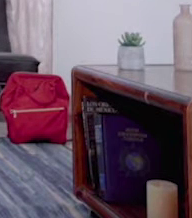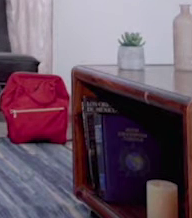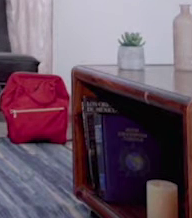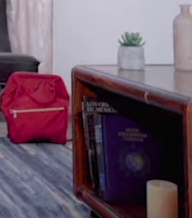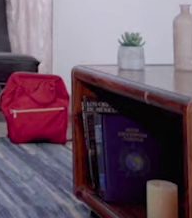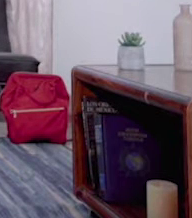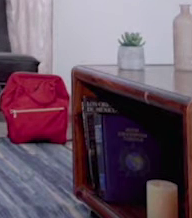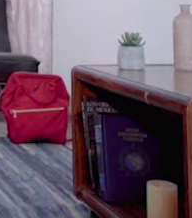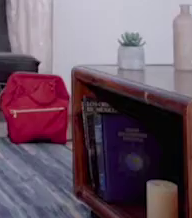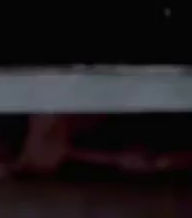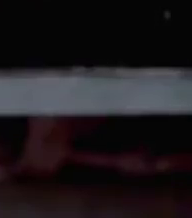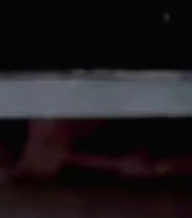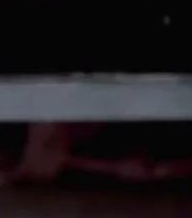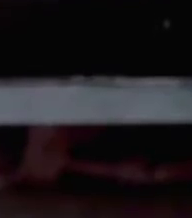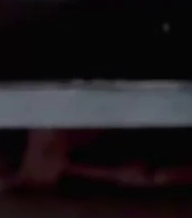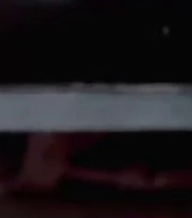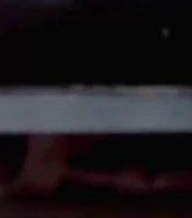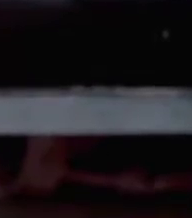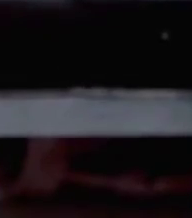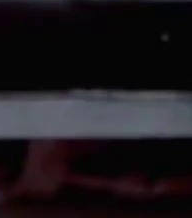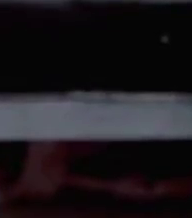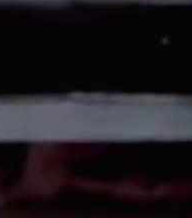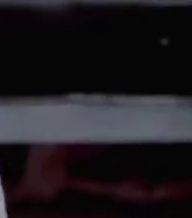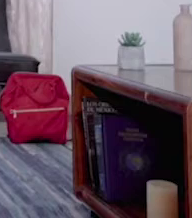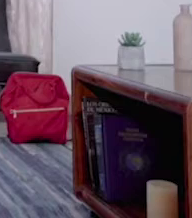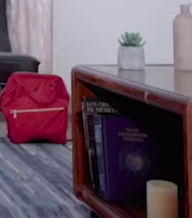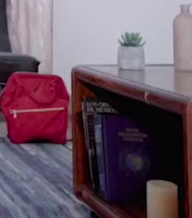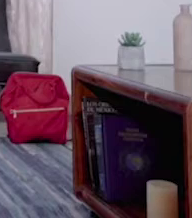Gracias por